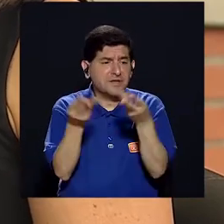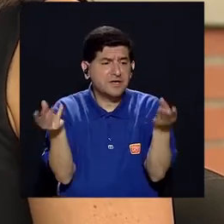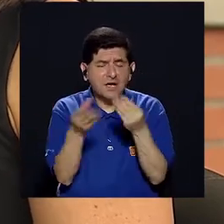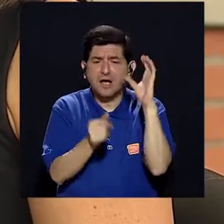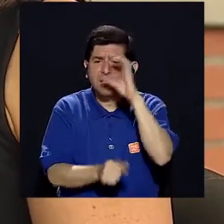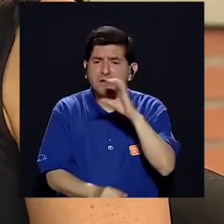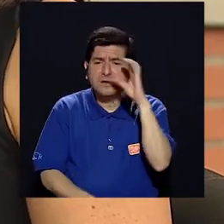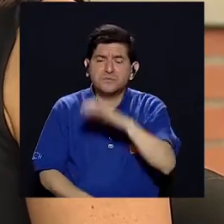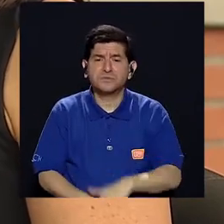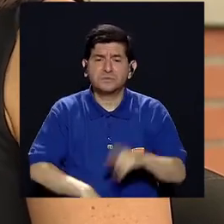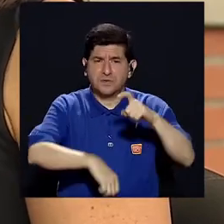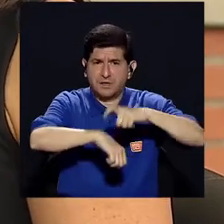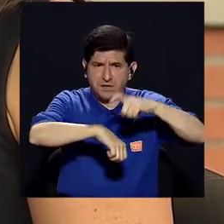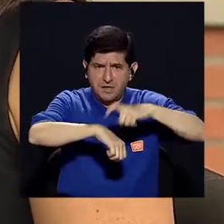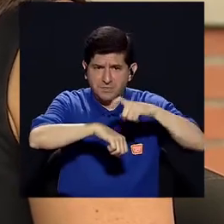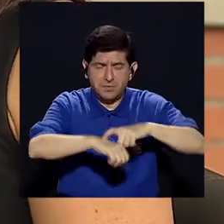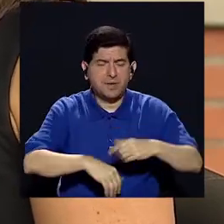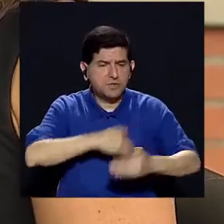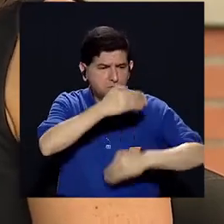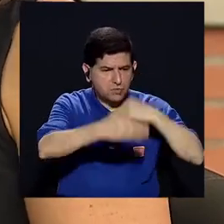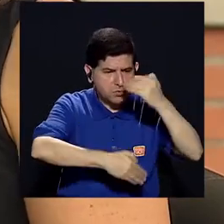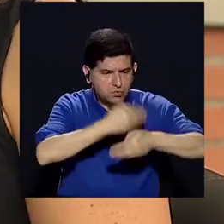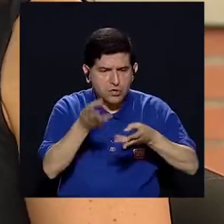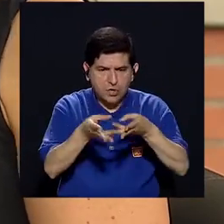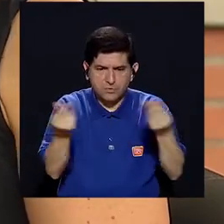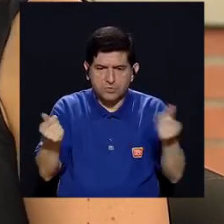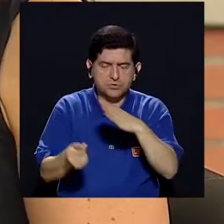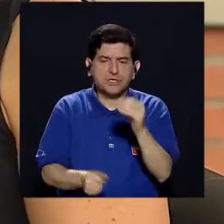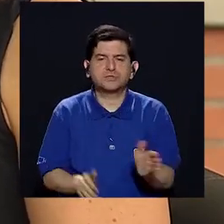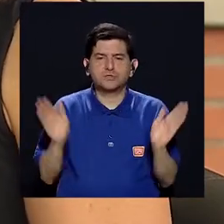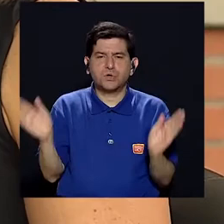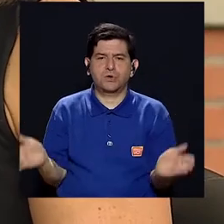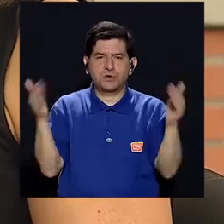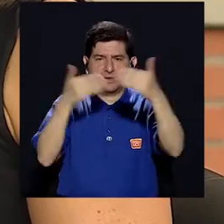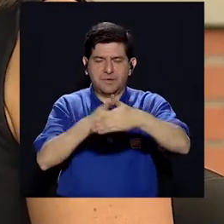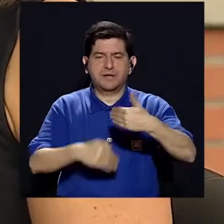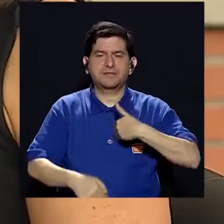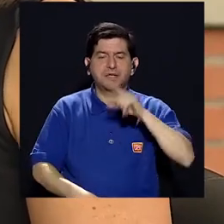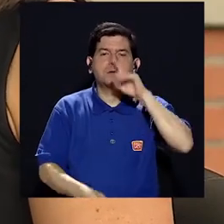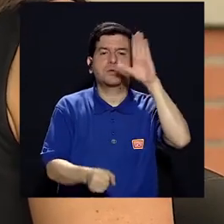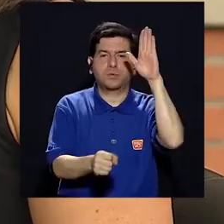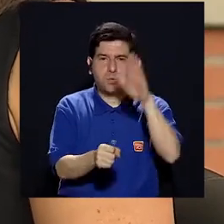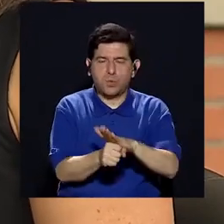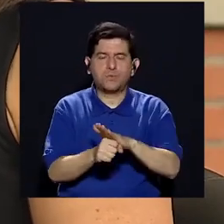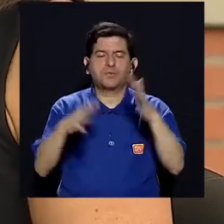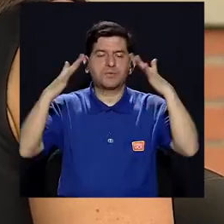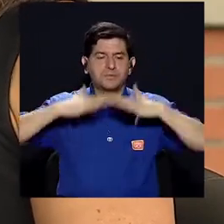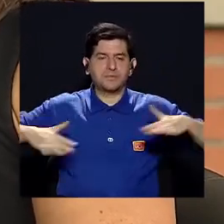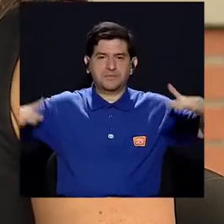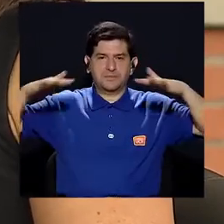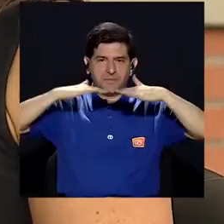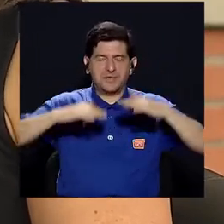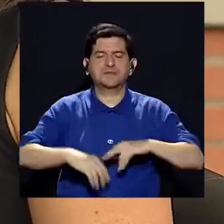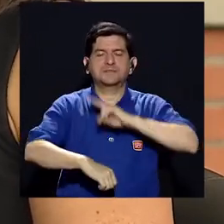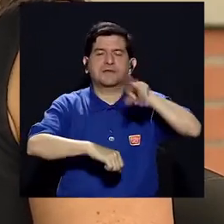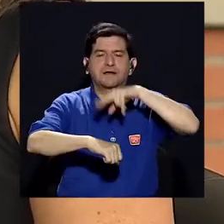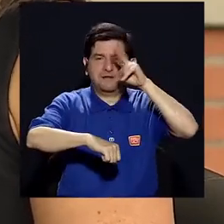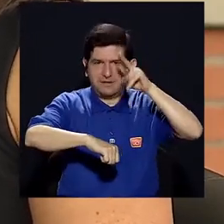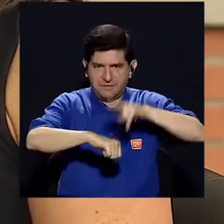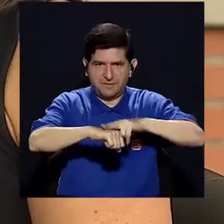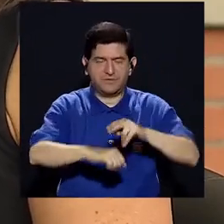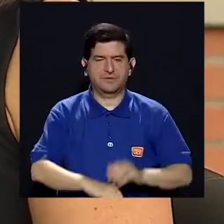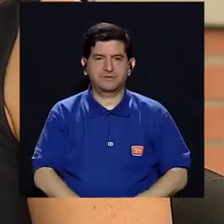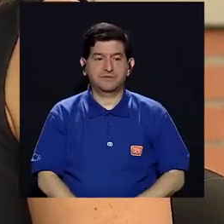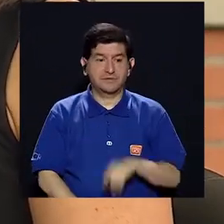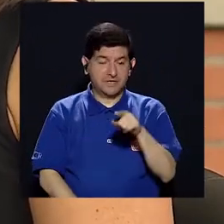decir que hay que buscar productos que a la hora de producción y a la hora de empaquetar, pues tengan compromiso con el medio ambiente, con la